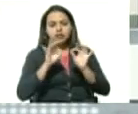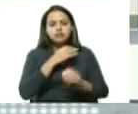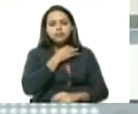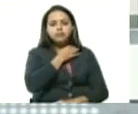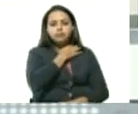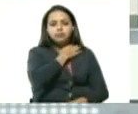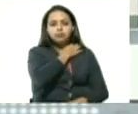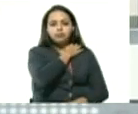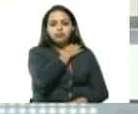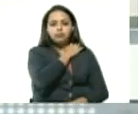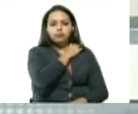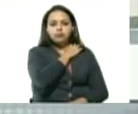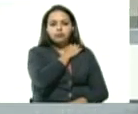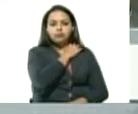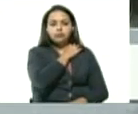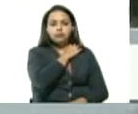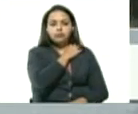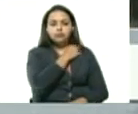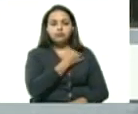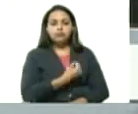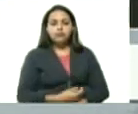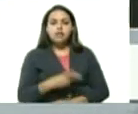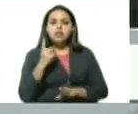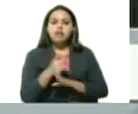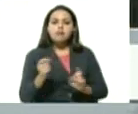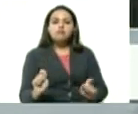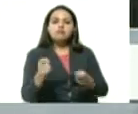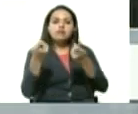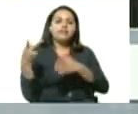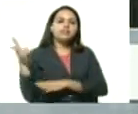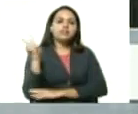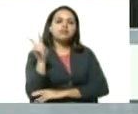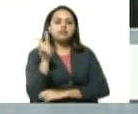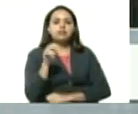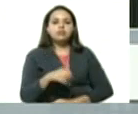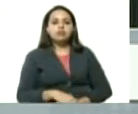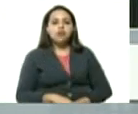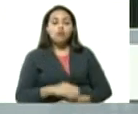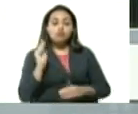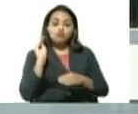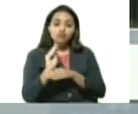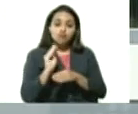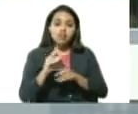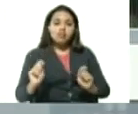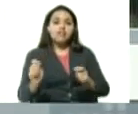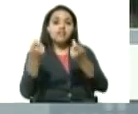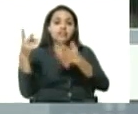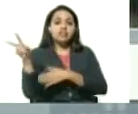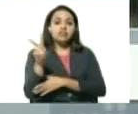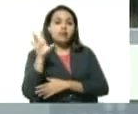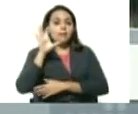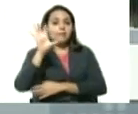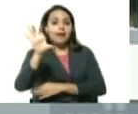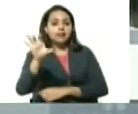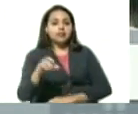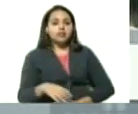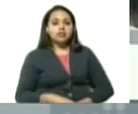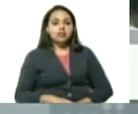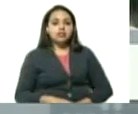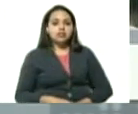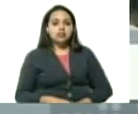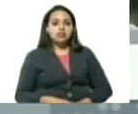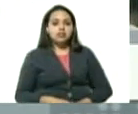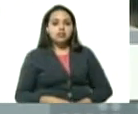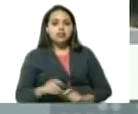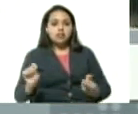especiales tenemos que proteger y salvar a Venezuela proteger y salvar a nuestra patria proteger y salvar a la